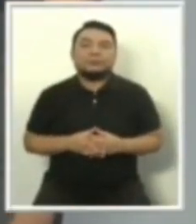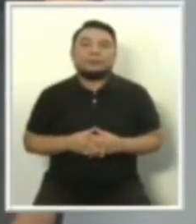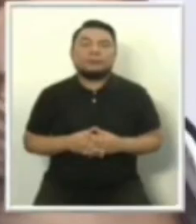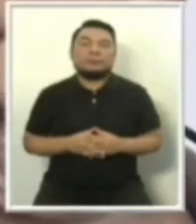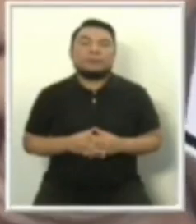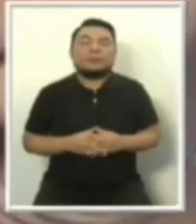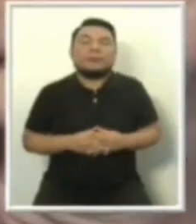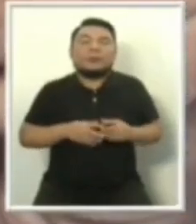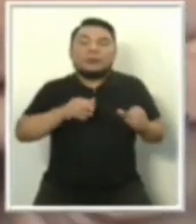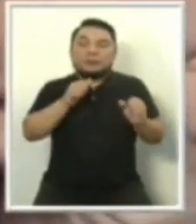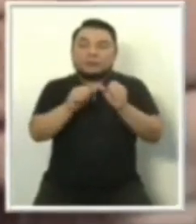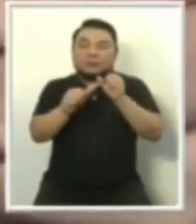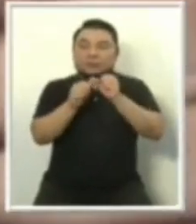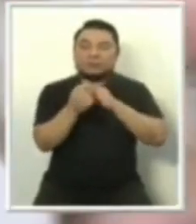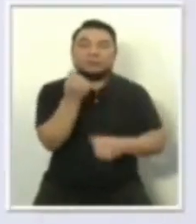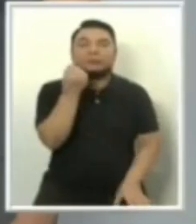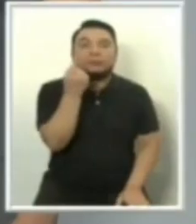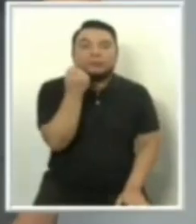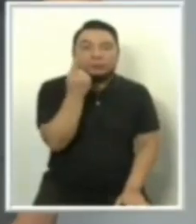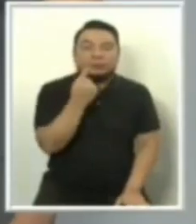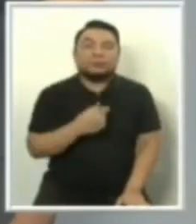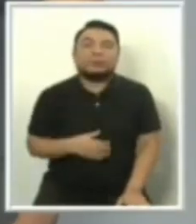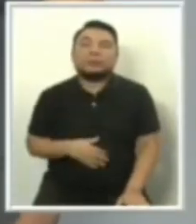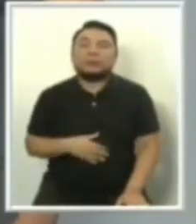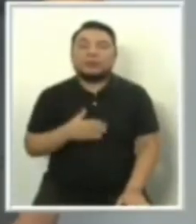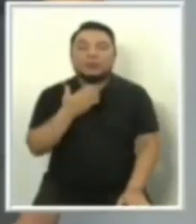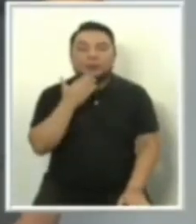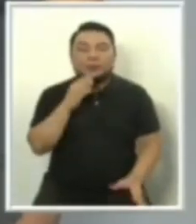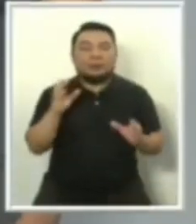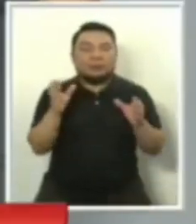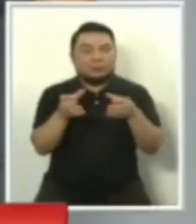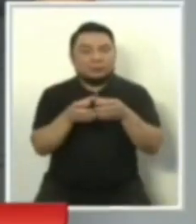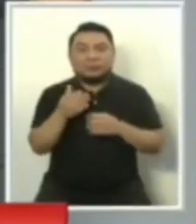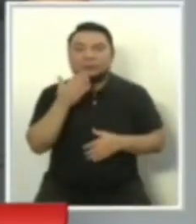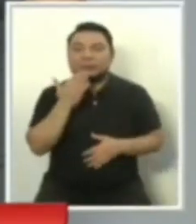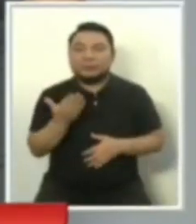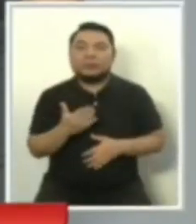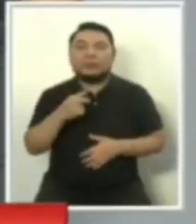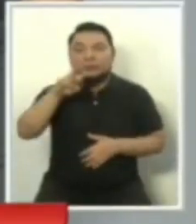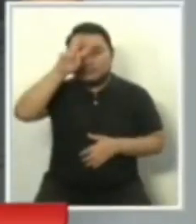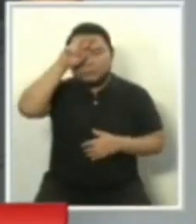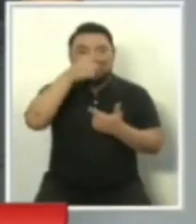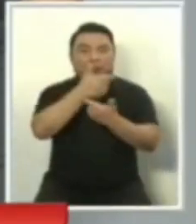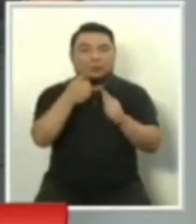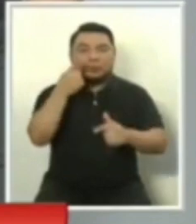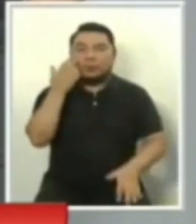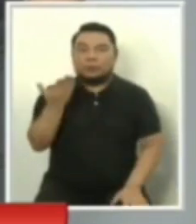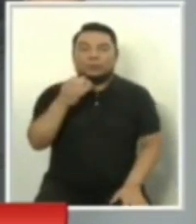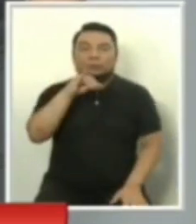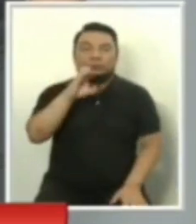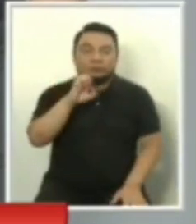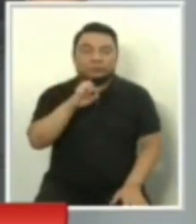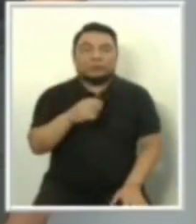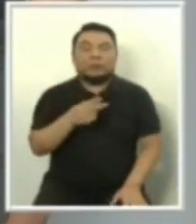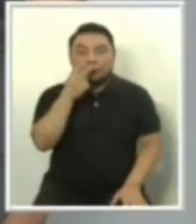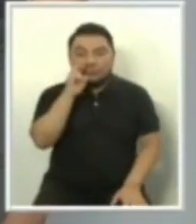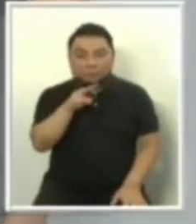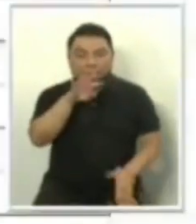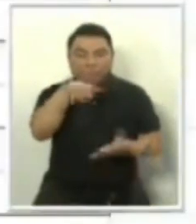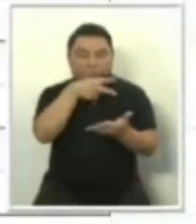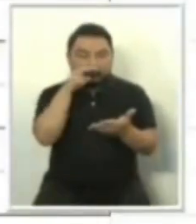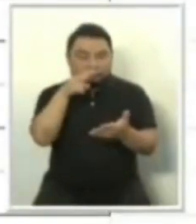Y el número 11, Partido Político Nacional Perú Libre. Repasamos entonces las duplas.